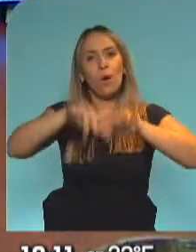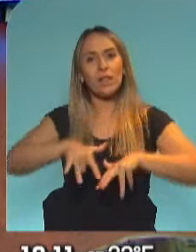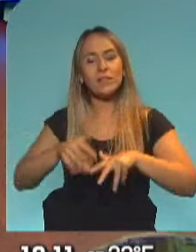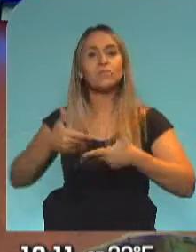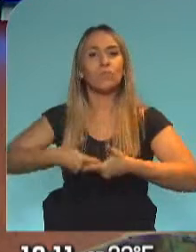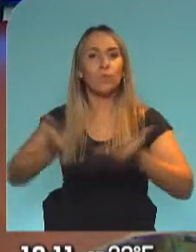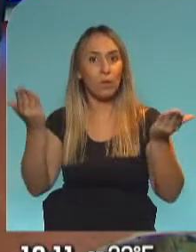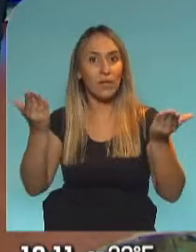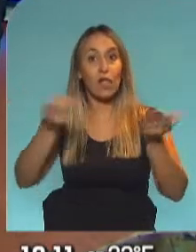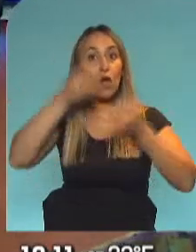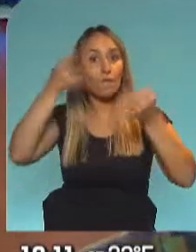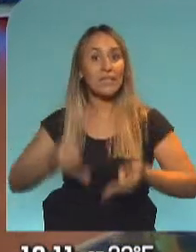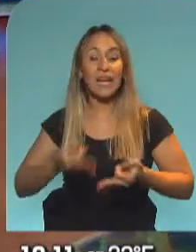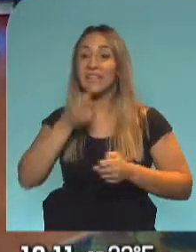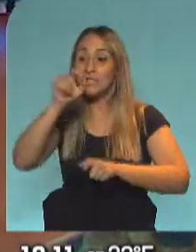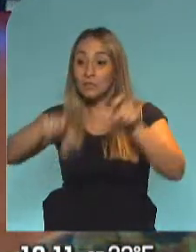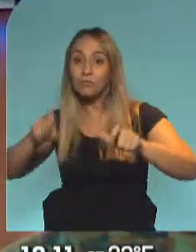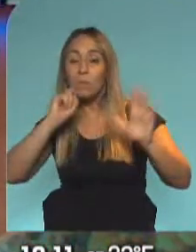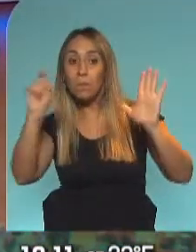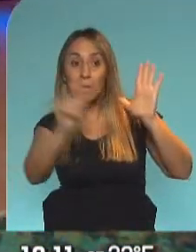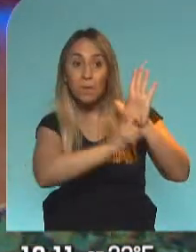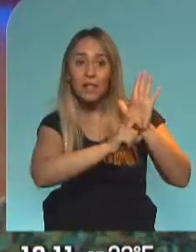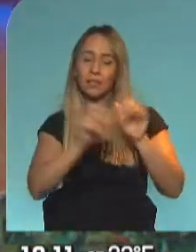estas medidas, llegan a violar algo de todo lo que le acabamos de contar, chicos.